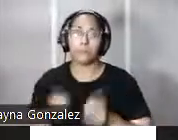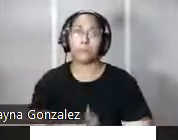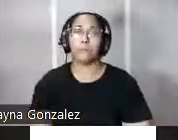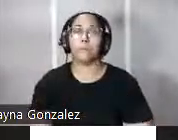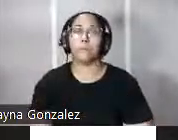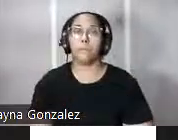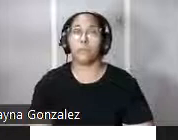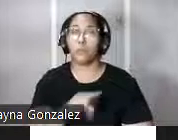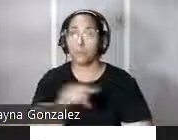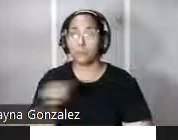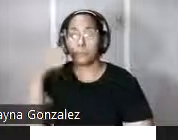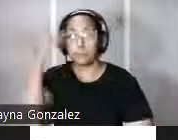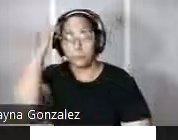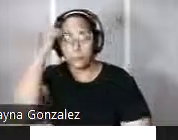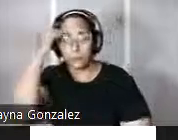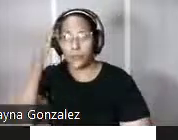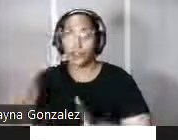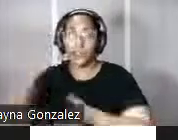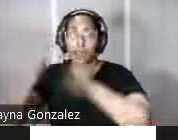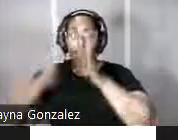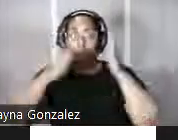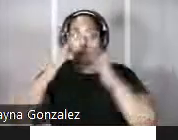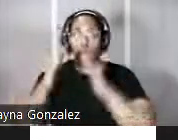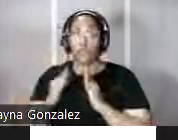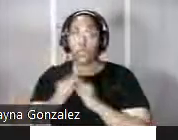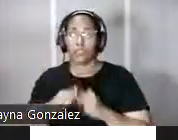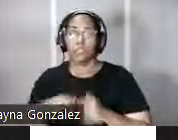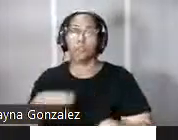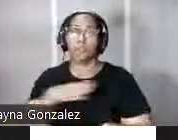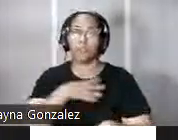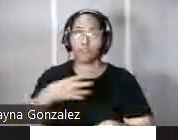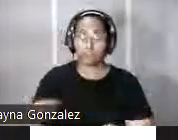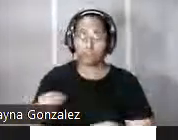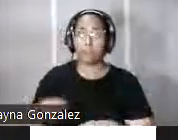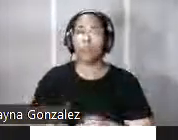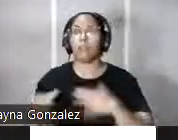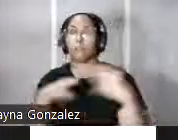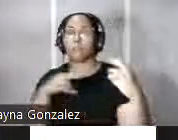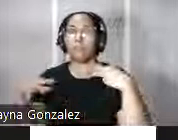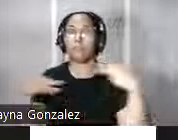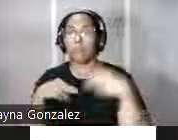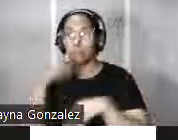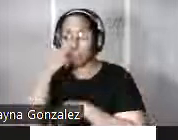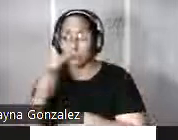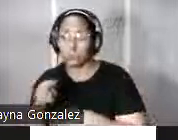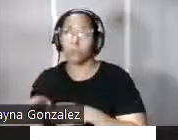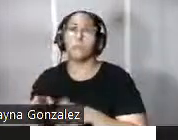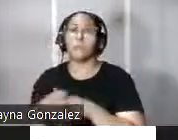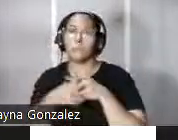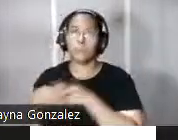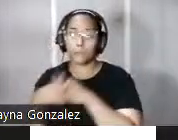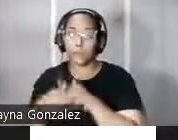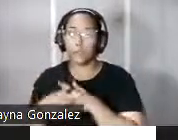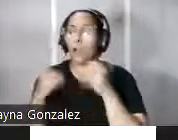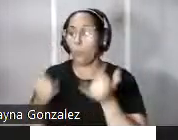Como saben, el edificio de Casa Blanca tras la guerra hispanoamericana se convirtió en residencia de varios jefes militares y actualmente